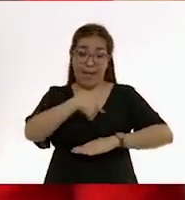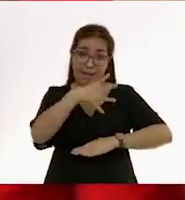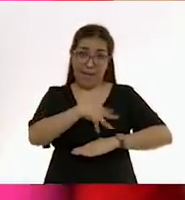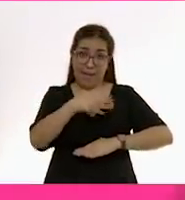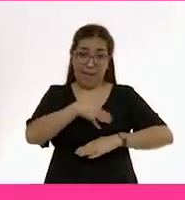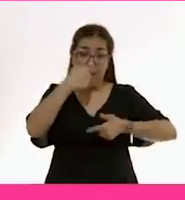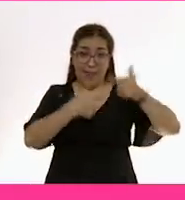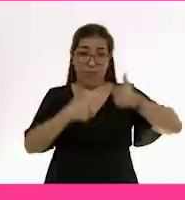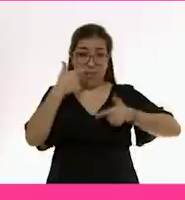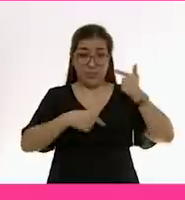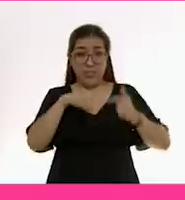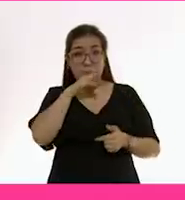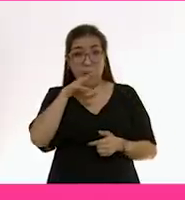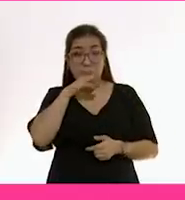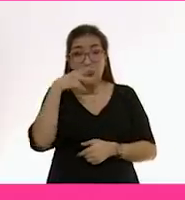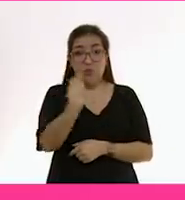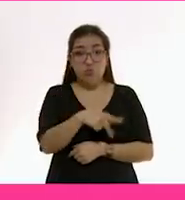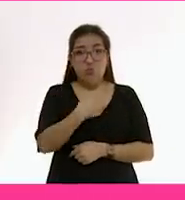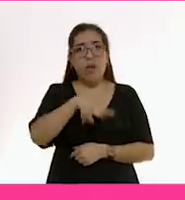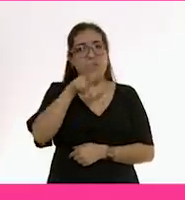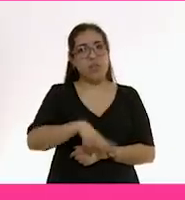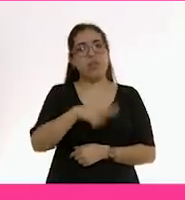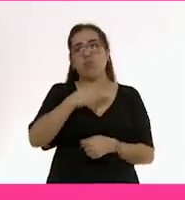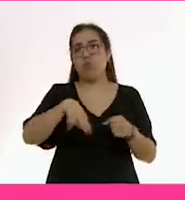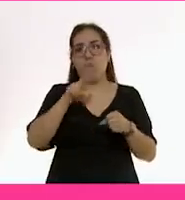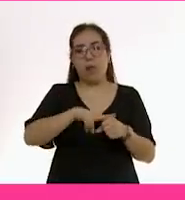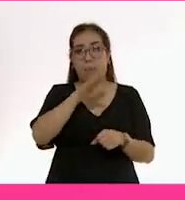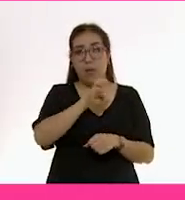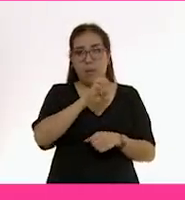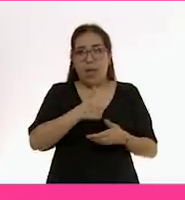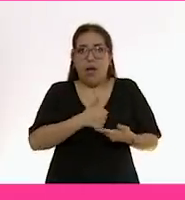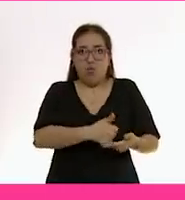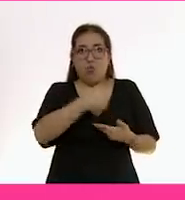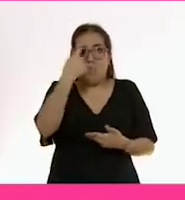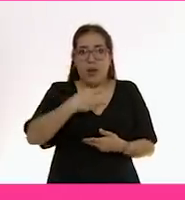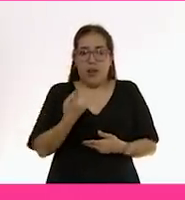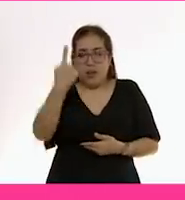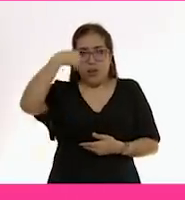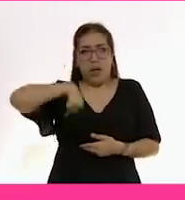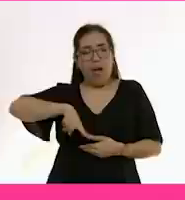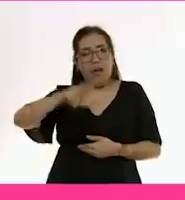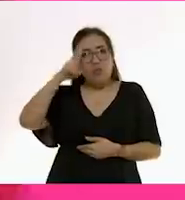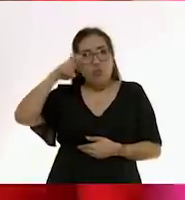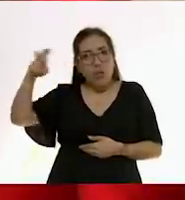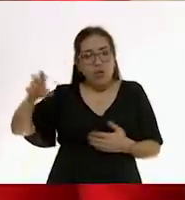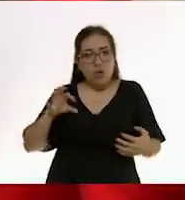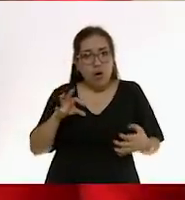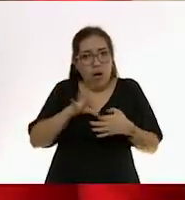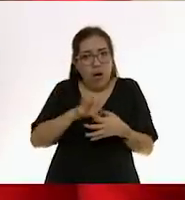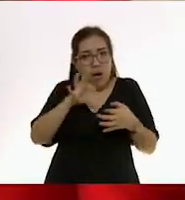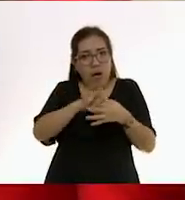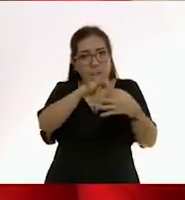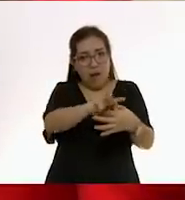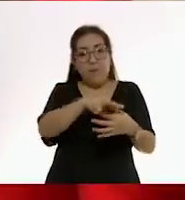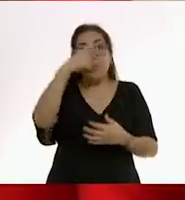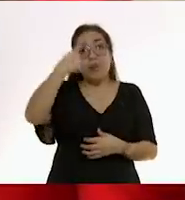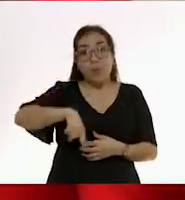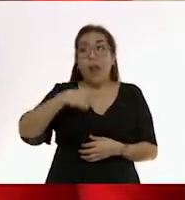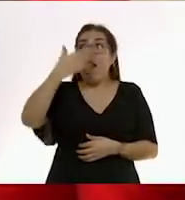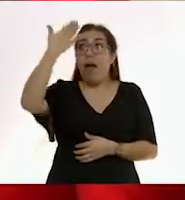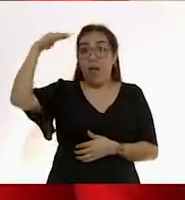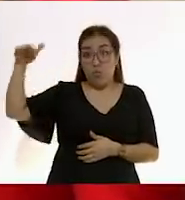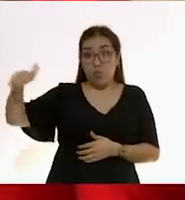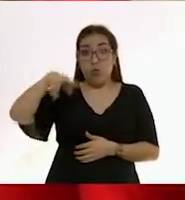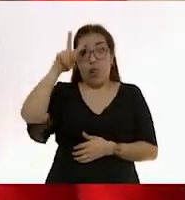que la leche materna naturalmente ayuda al bebé a hilar fases de sueño. Otra cosa interesante de las fases de sueño es que para los adultos normalmente